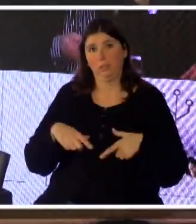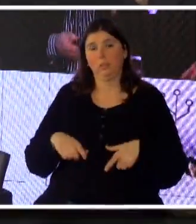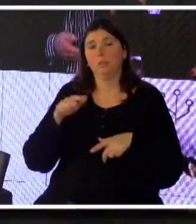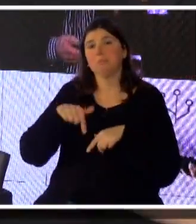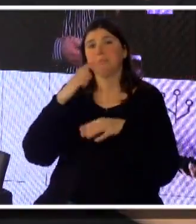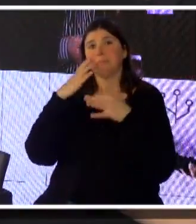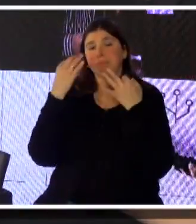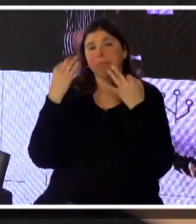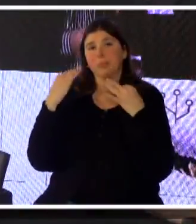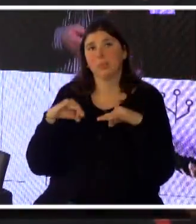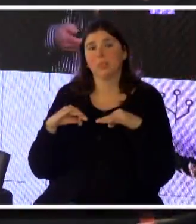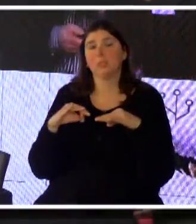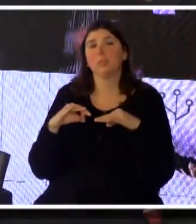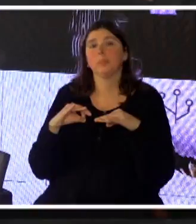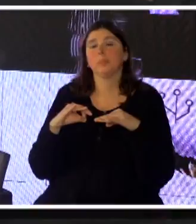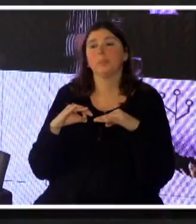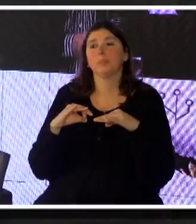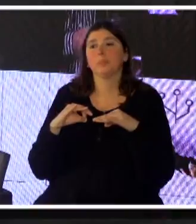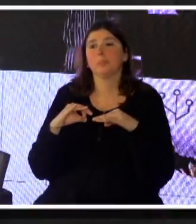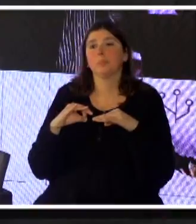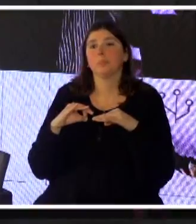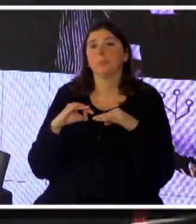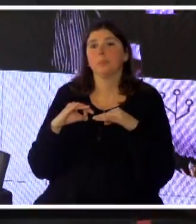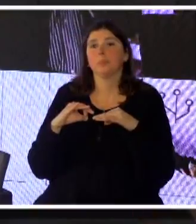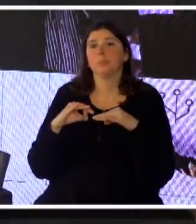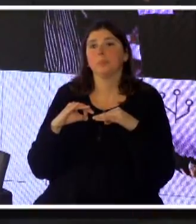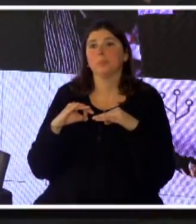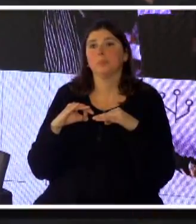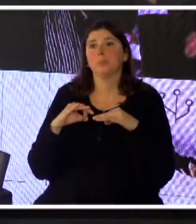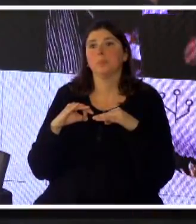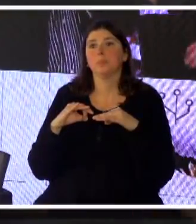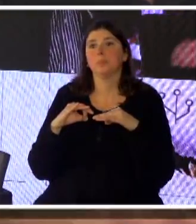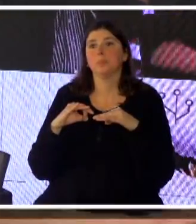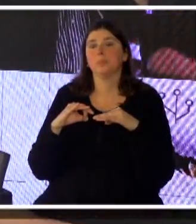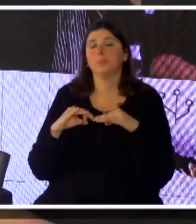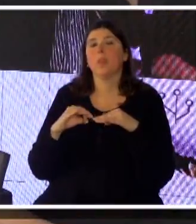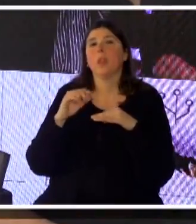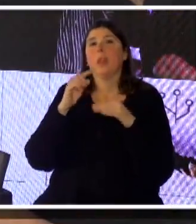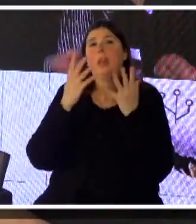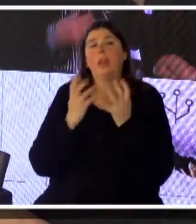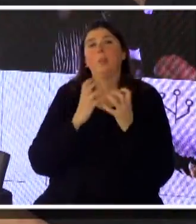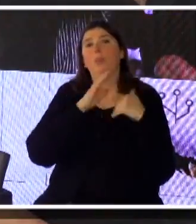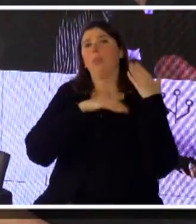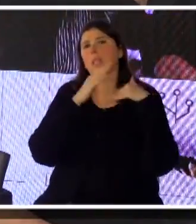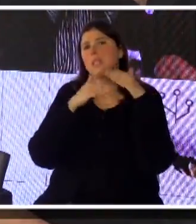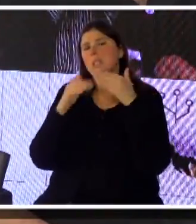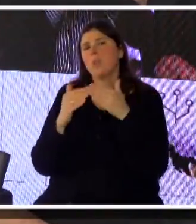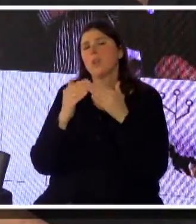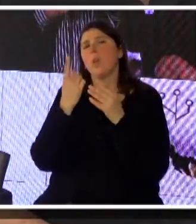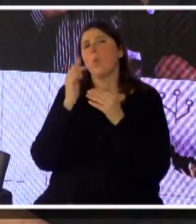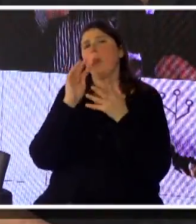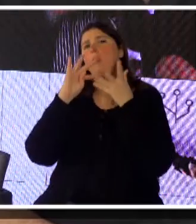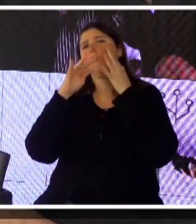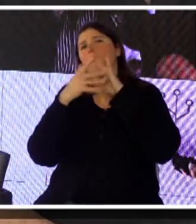de alguna forma lo que tratamos de desarrollar es una visión más